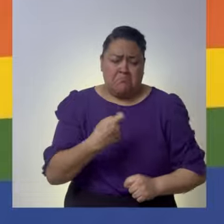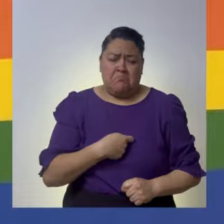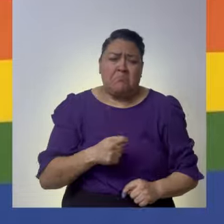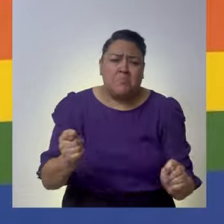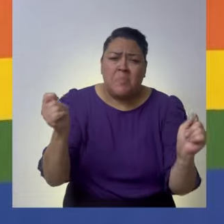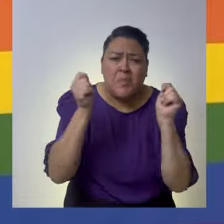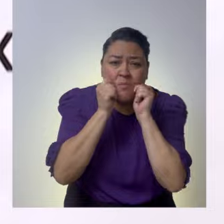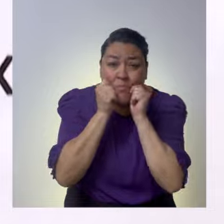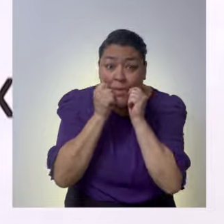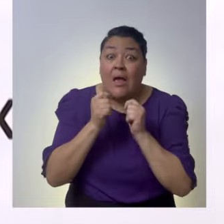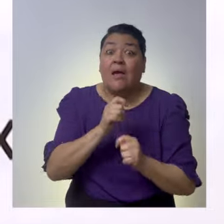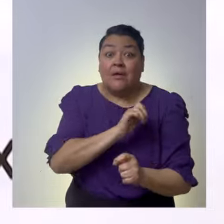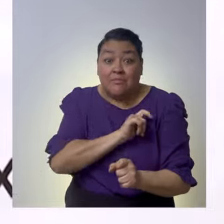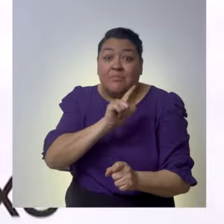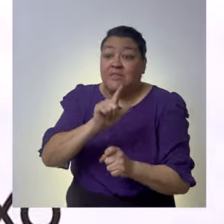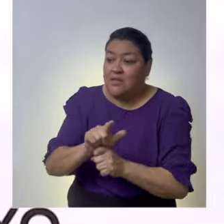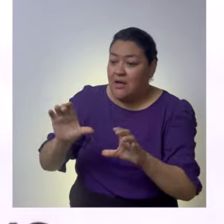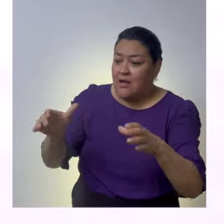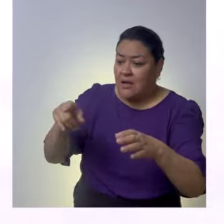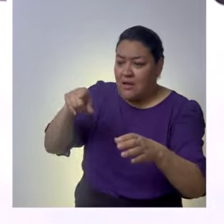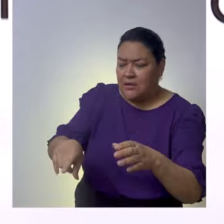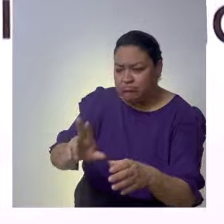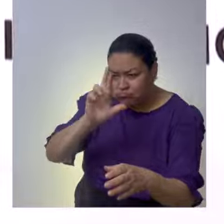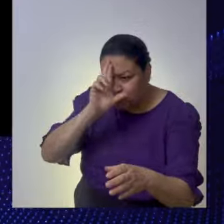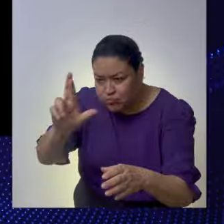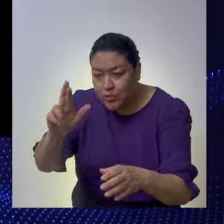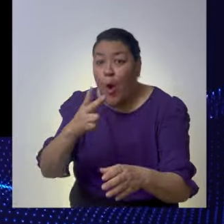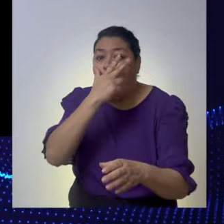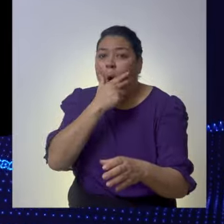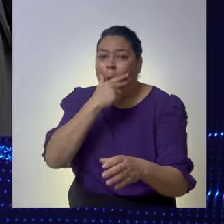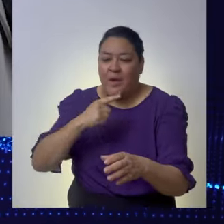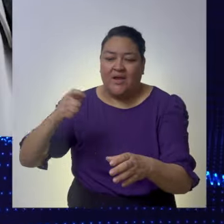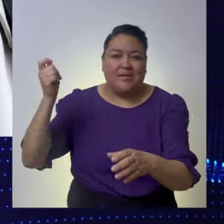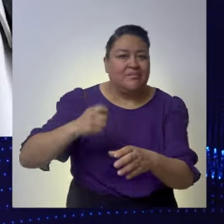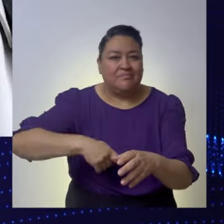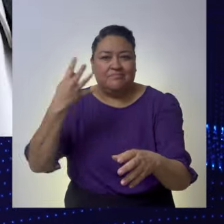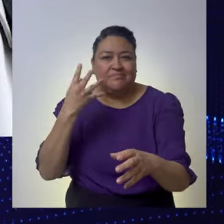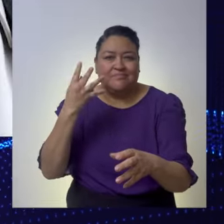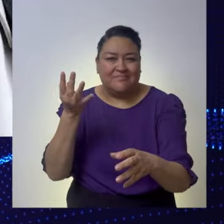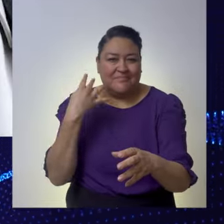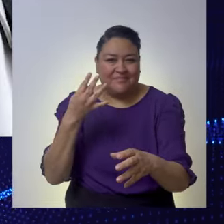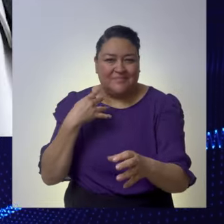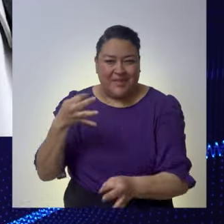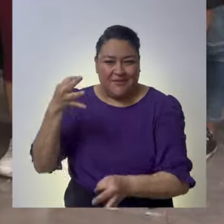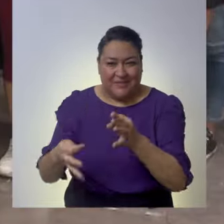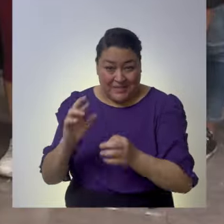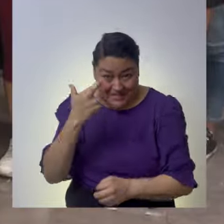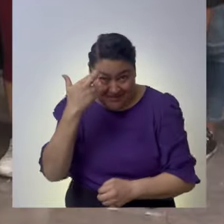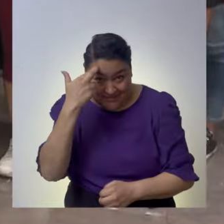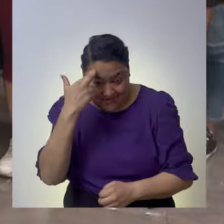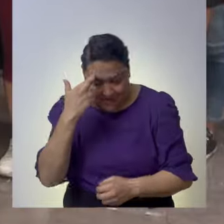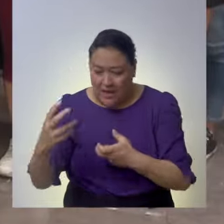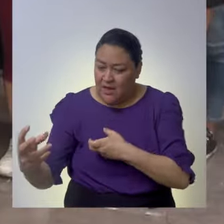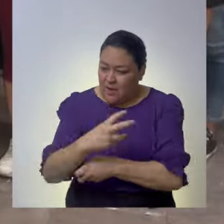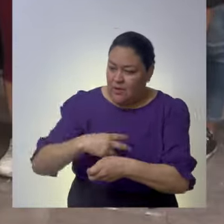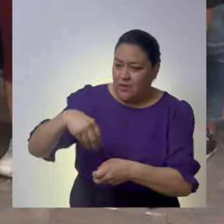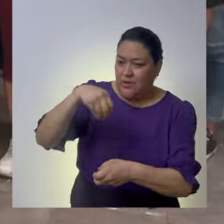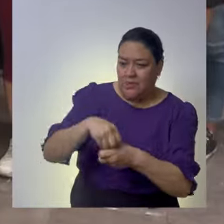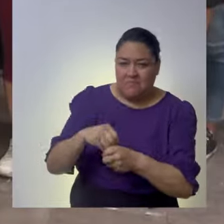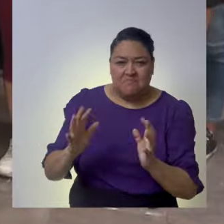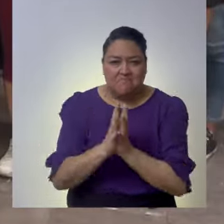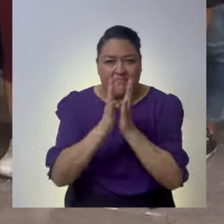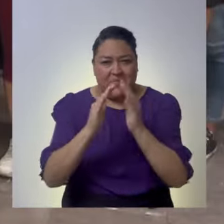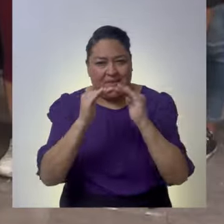o identidad de género. Dentro de la exposición resalta un homenaje al magistrado Jesús Social Baena Saucedo, bajo el título Sin